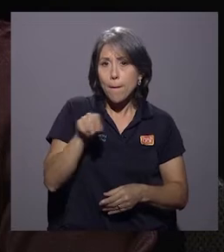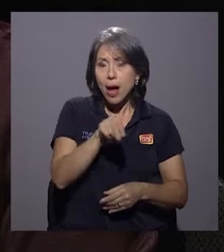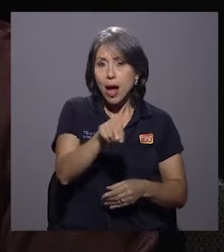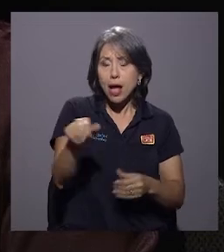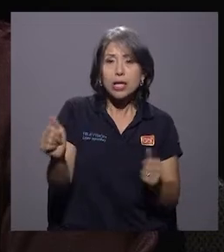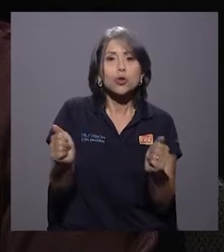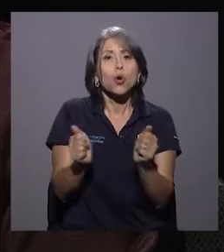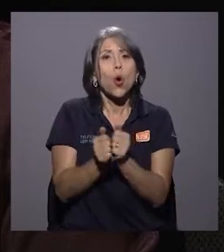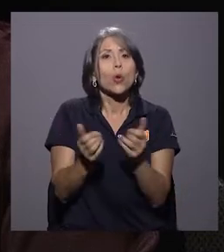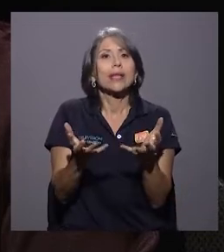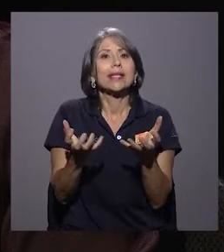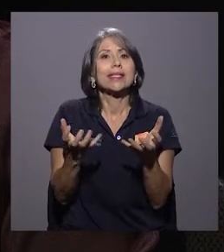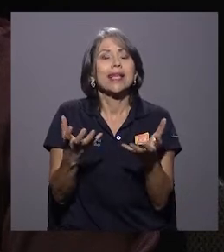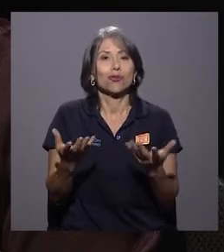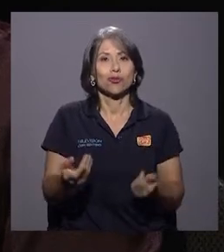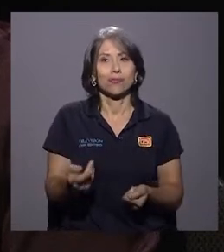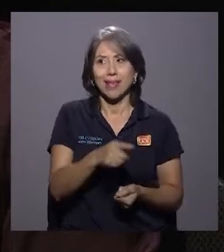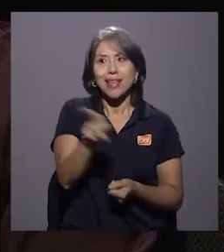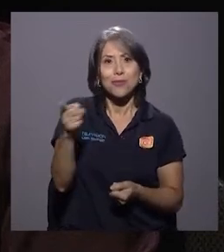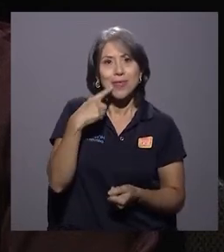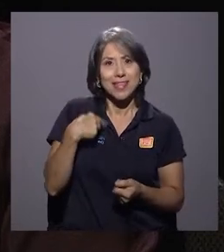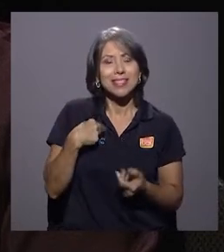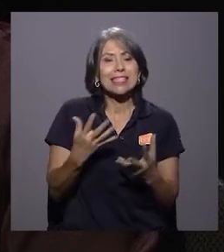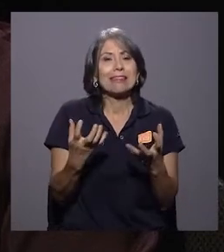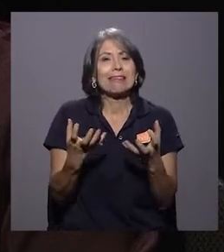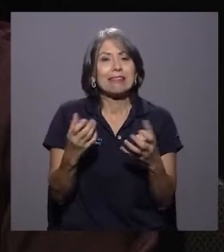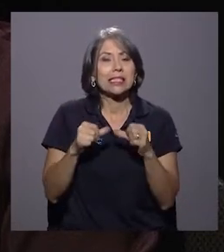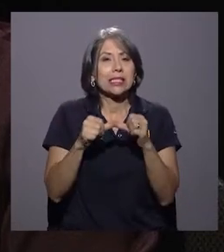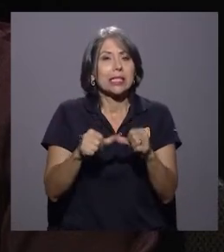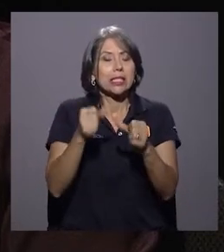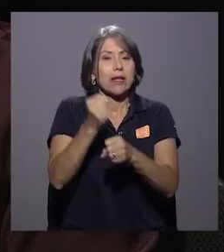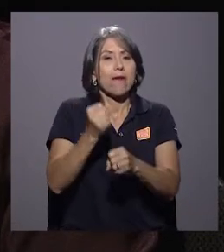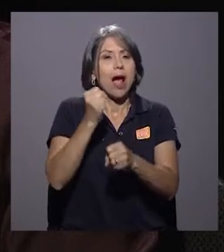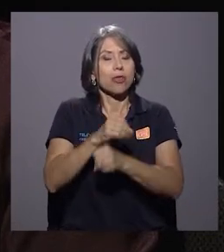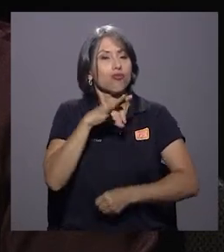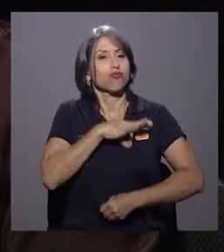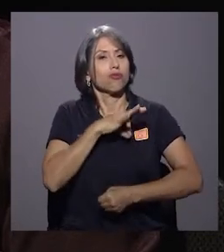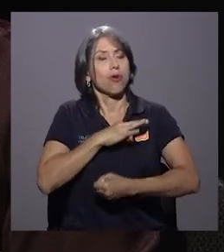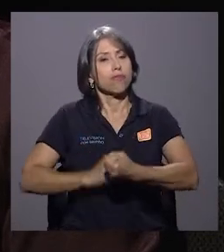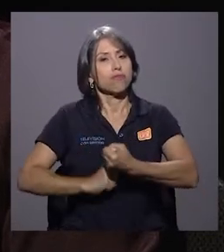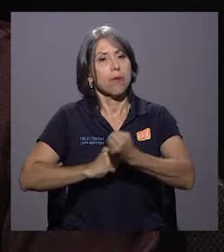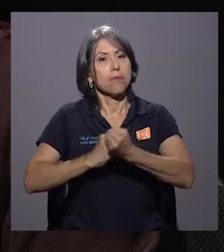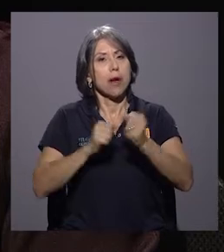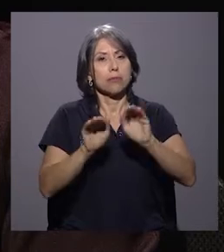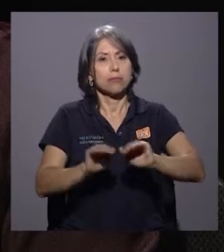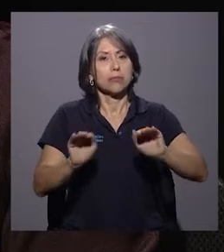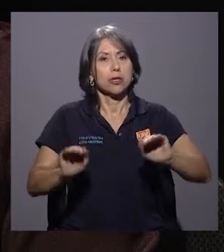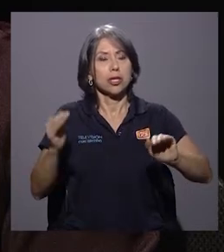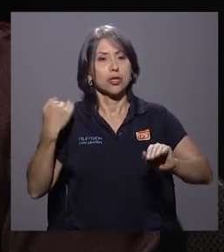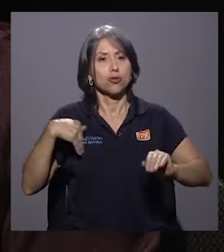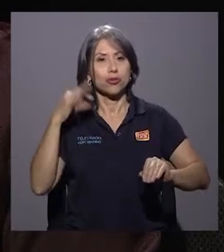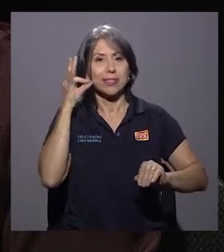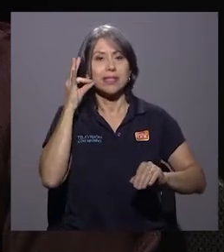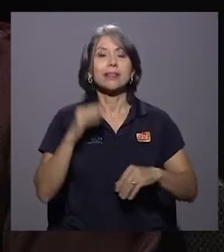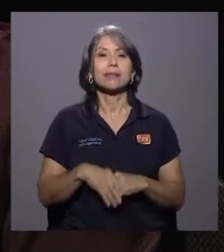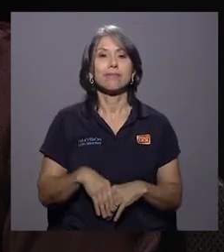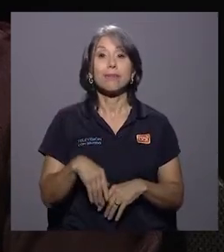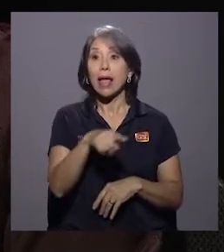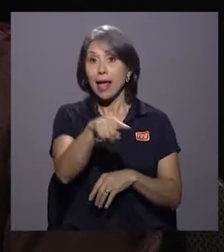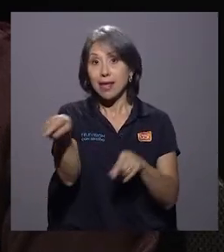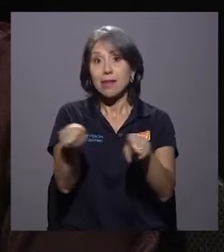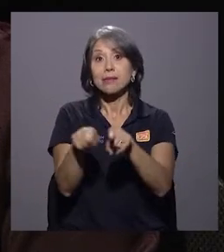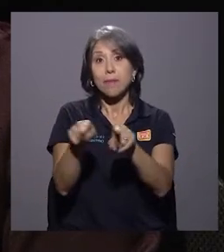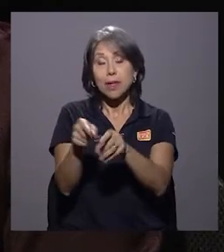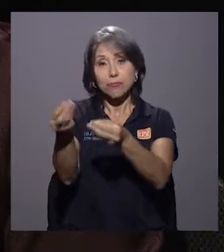deseos, porque sí me lo han expresado, de seguir trabajando en favor de los niños y las niñas. Sí, me han externado también